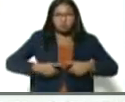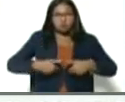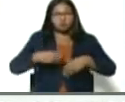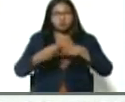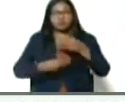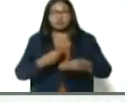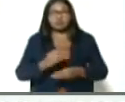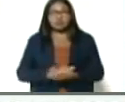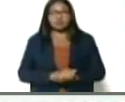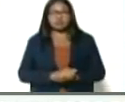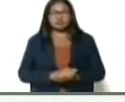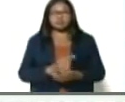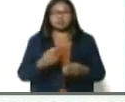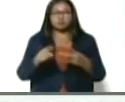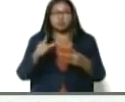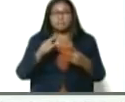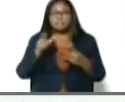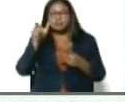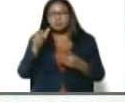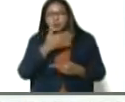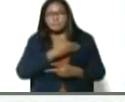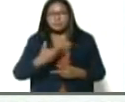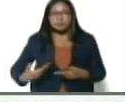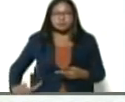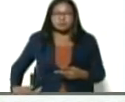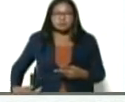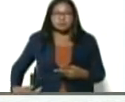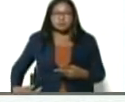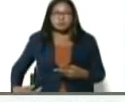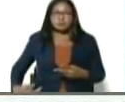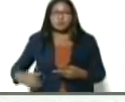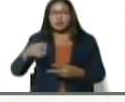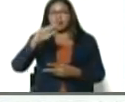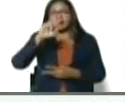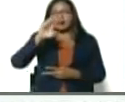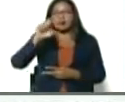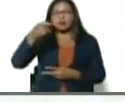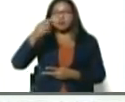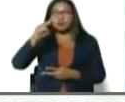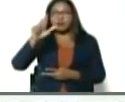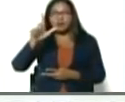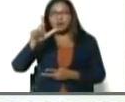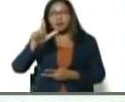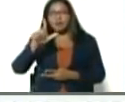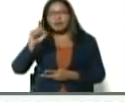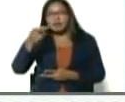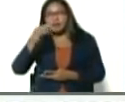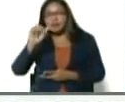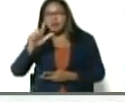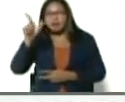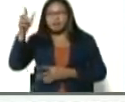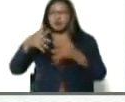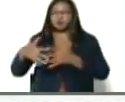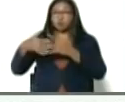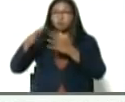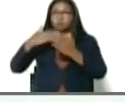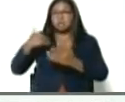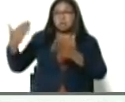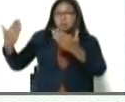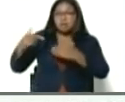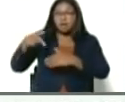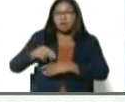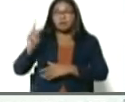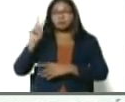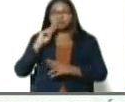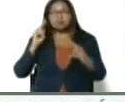hecho. El señor Scott Bice, que es el presidente de Redwood Hills, que es una granja famosísima internacional en los Estados Unidos, también quiere venir a Venezuela,